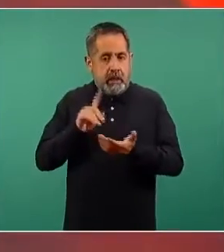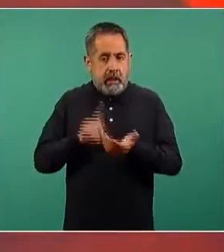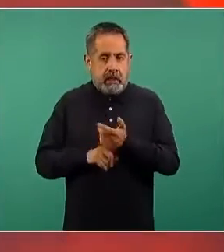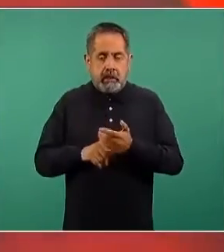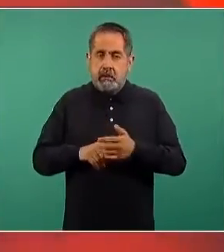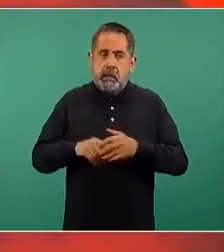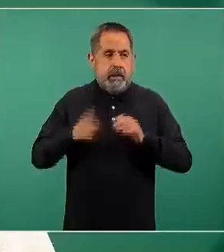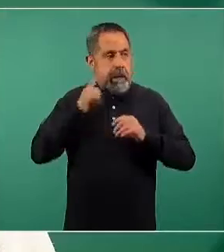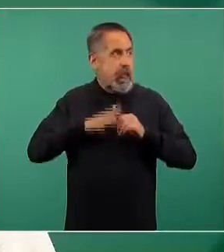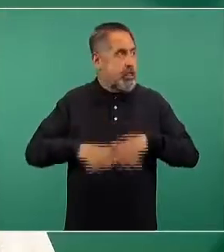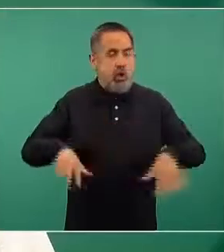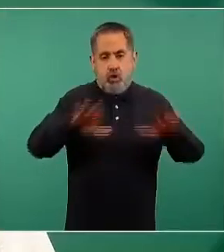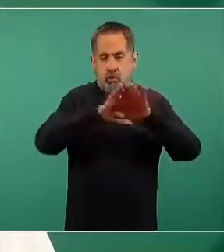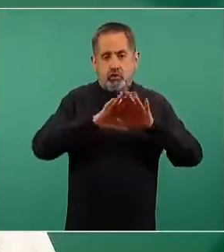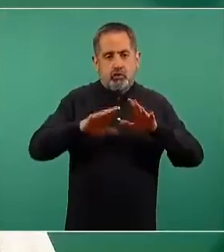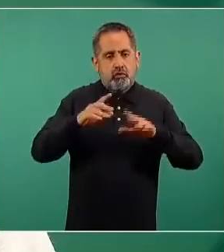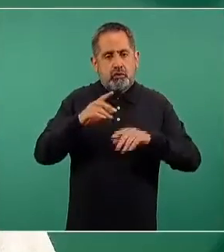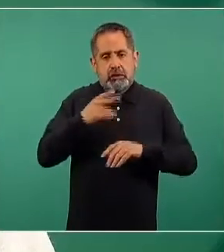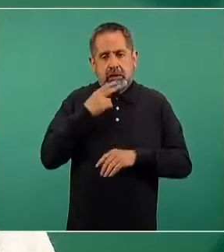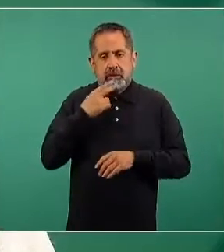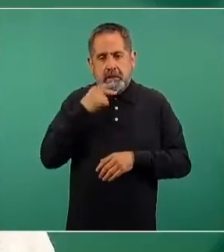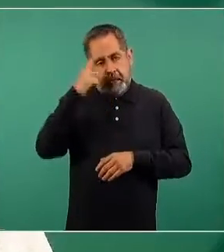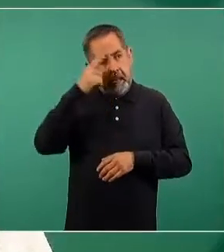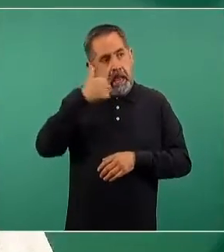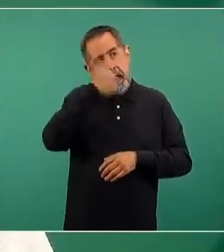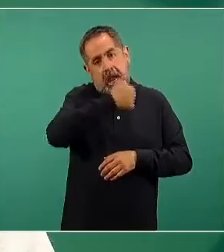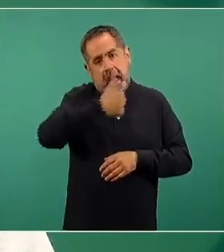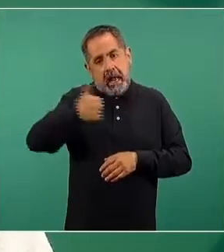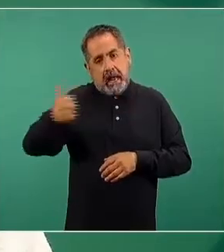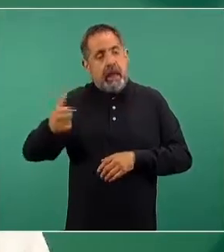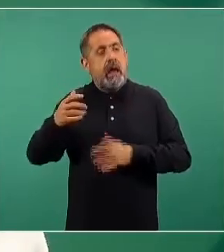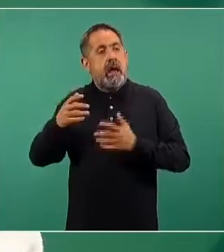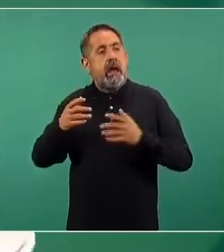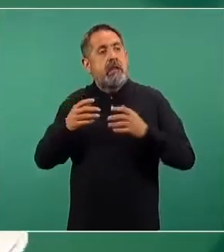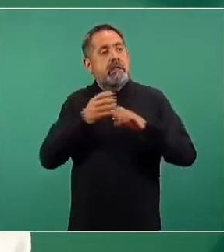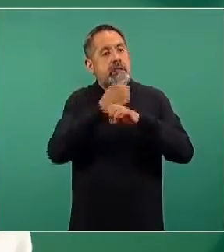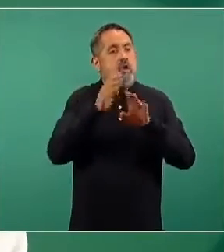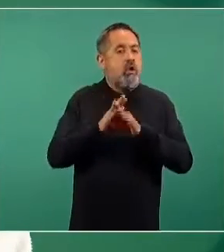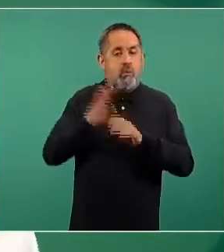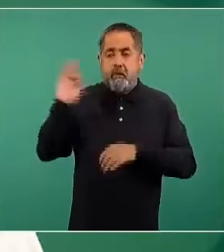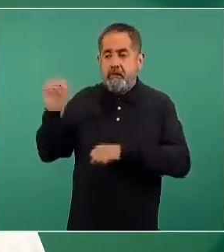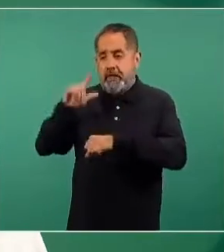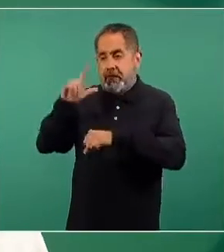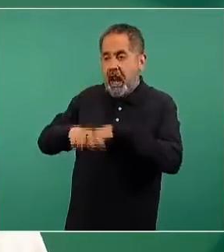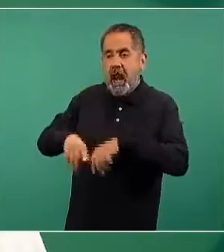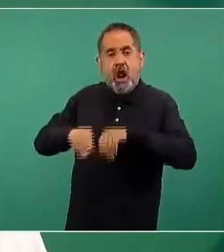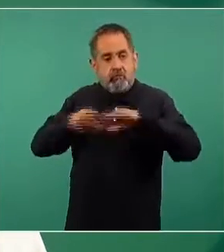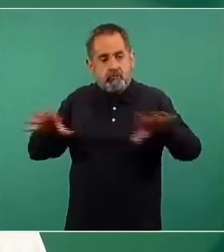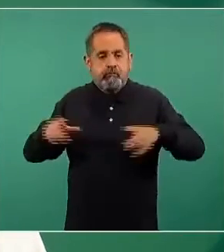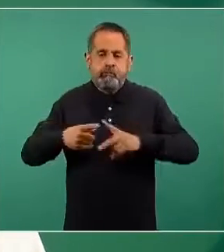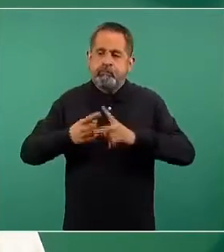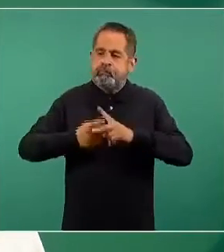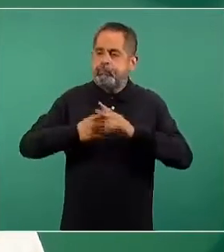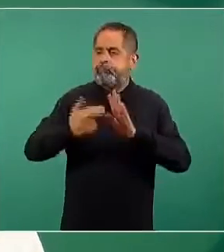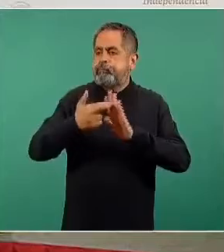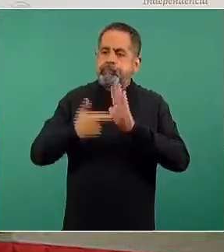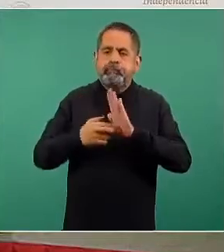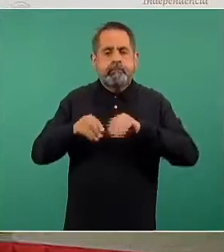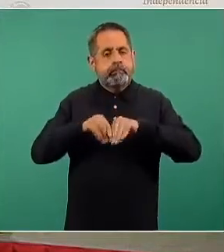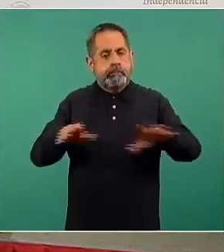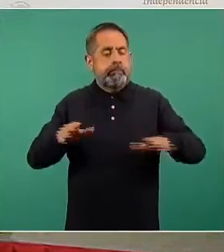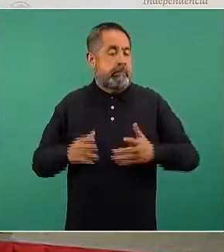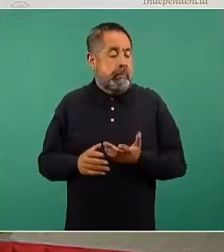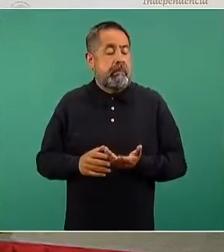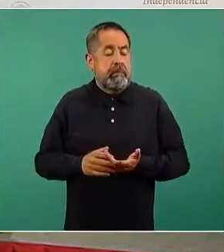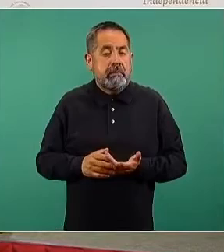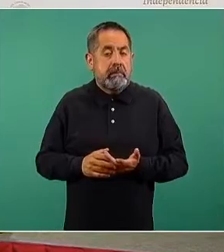disposición general, que como le corresponde a la Autoridad Sanitaria Federal, presenta los lineamientos generales, pero deberán